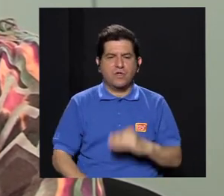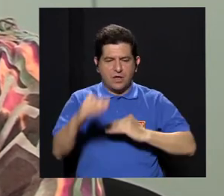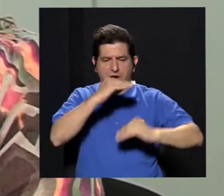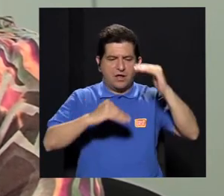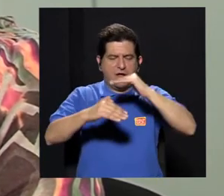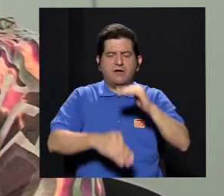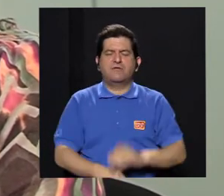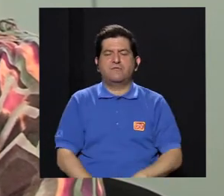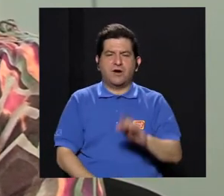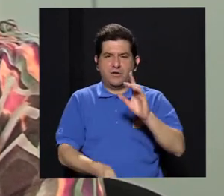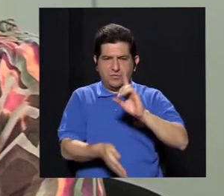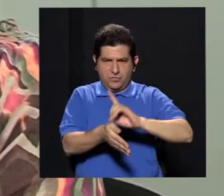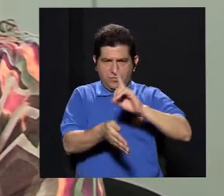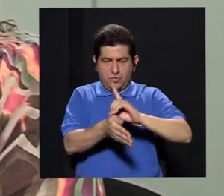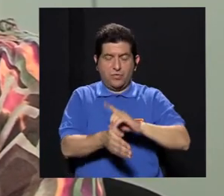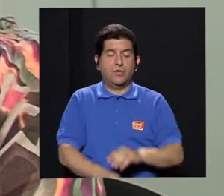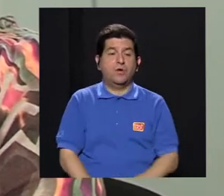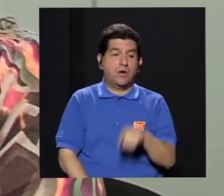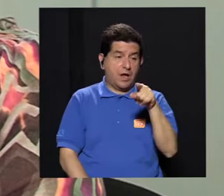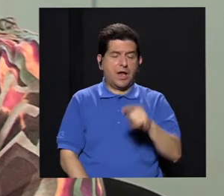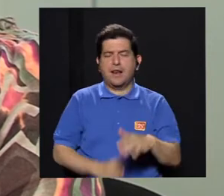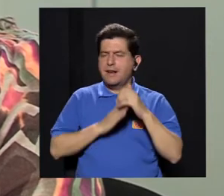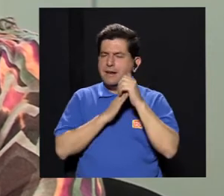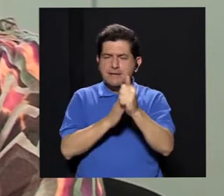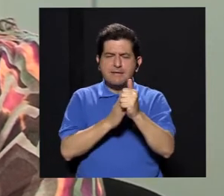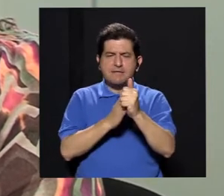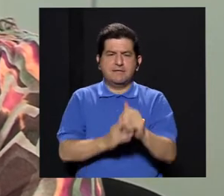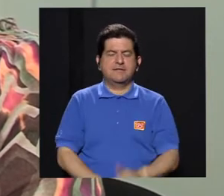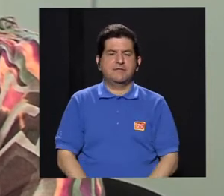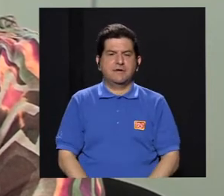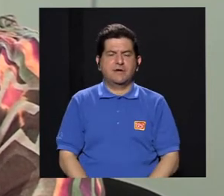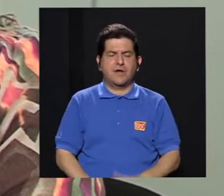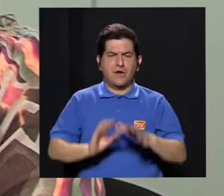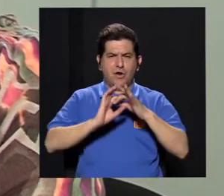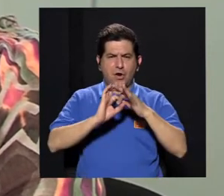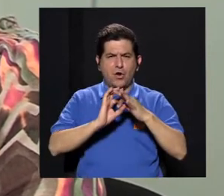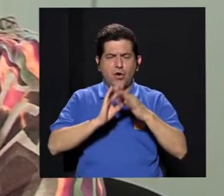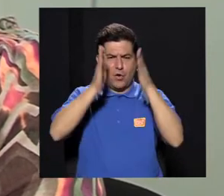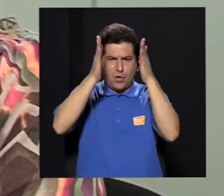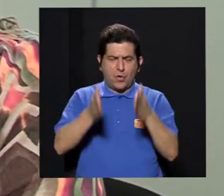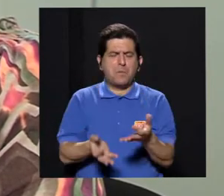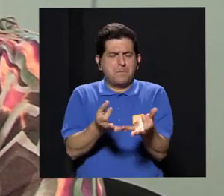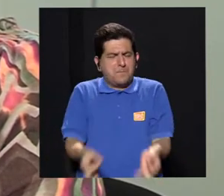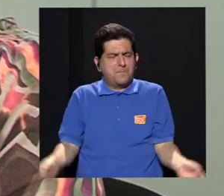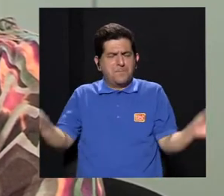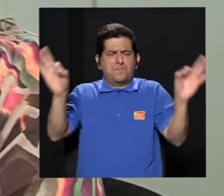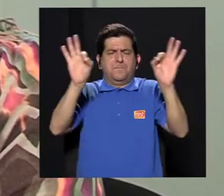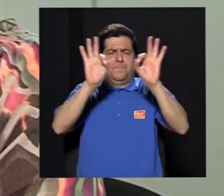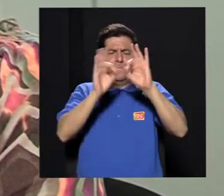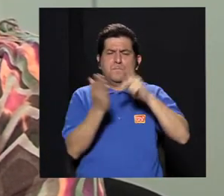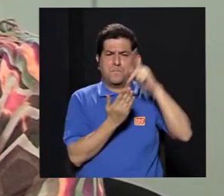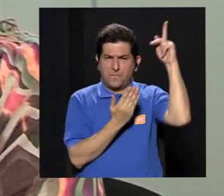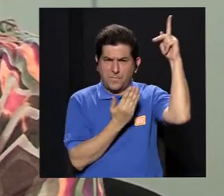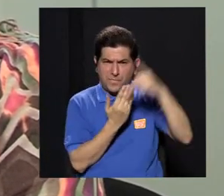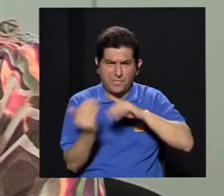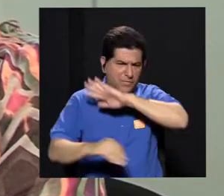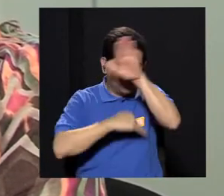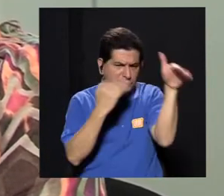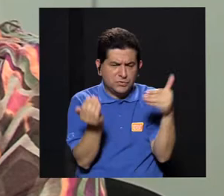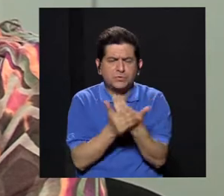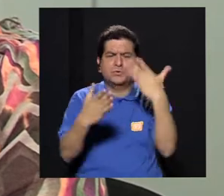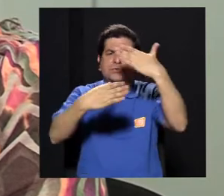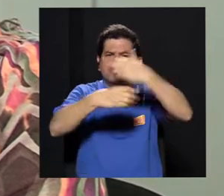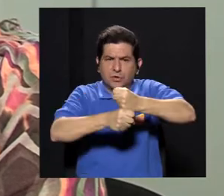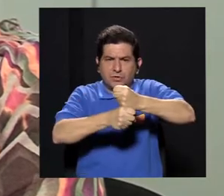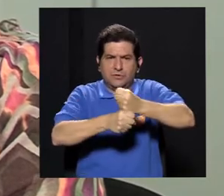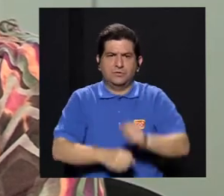él, para mí fue un baluarte, era un coordinador muy importante de los programas, de todo lo que se